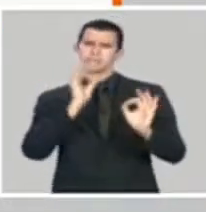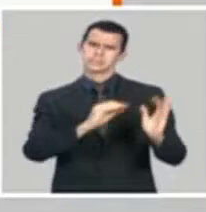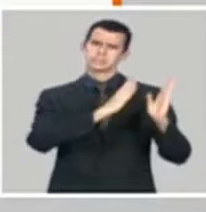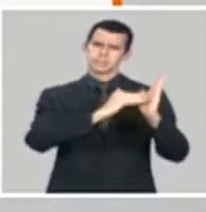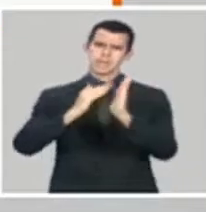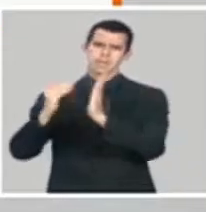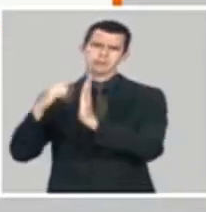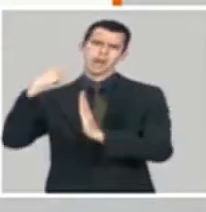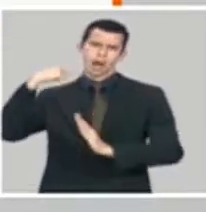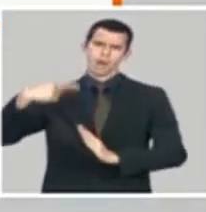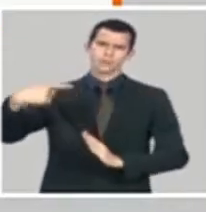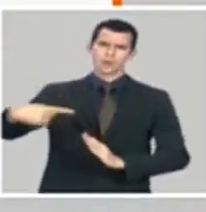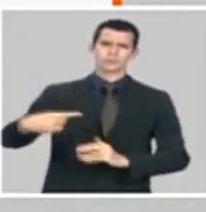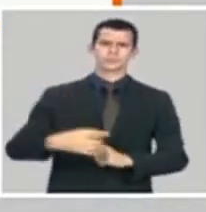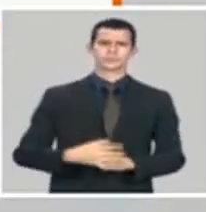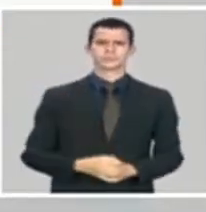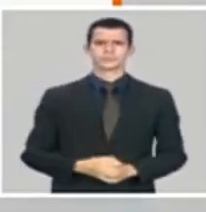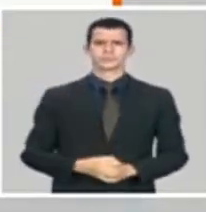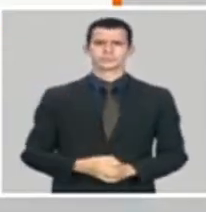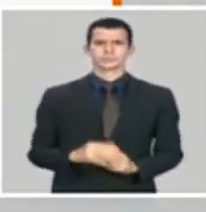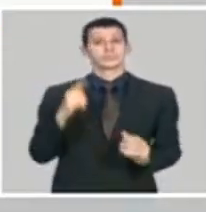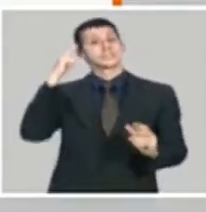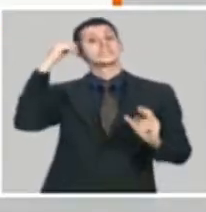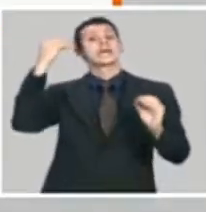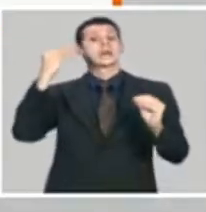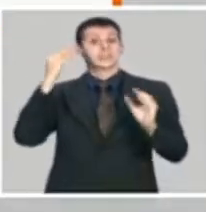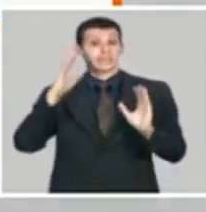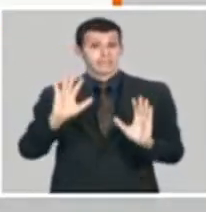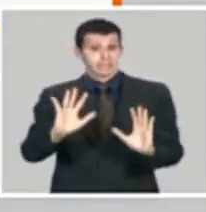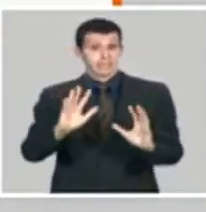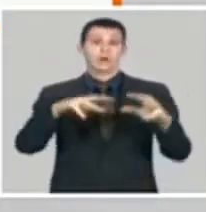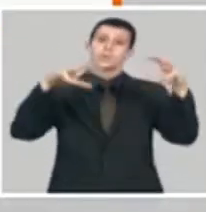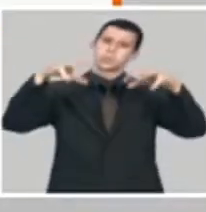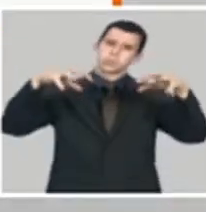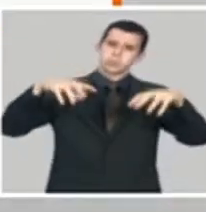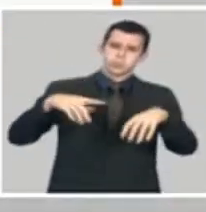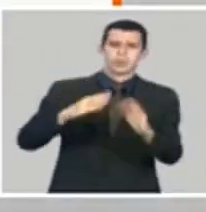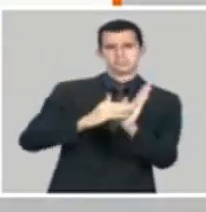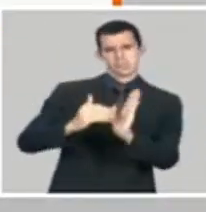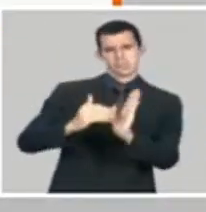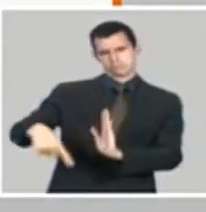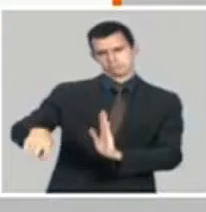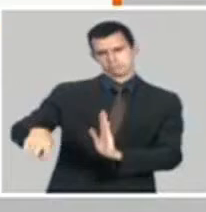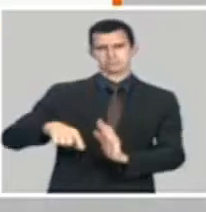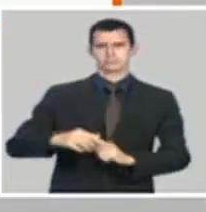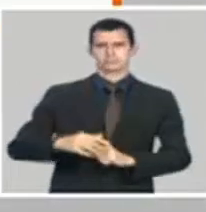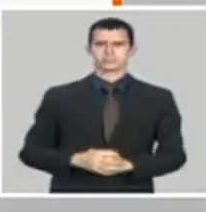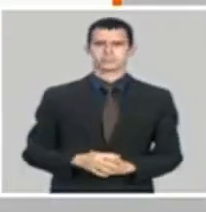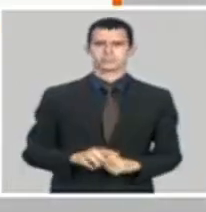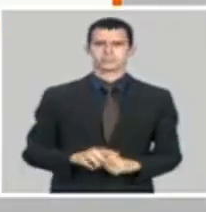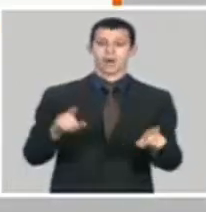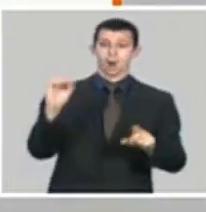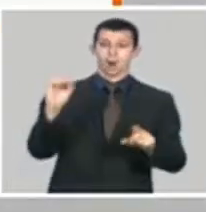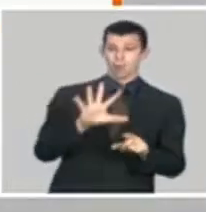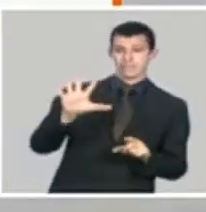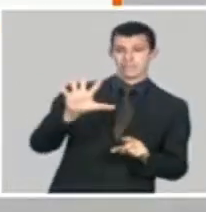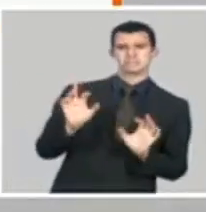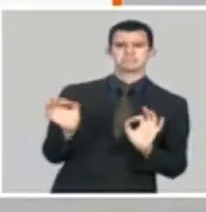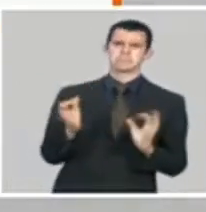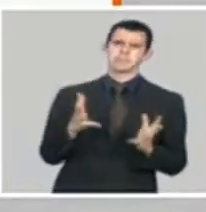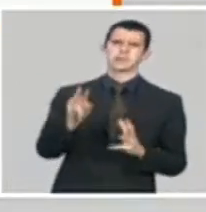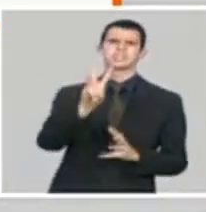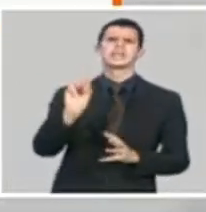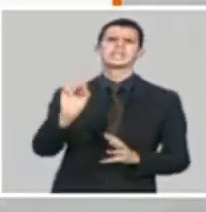explicaba, la perspectiva es que llueva. Ahora, en el occidente ha llovido el 30% solamente. En el centro, el